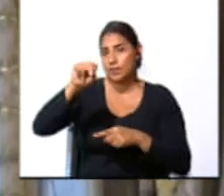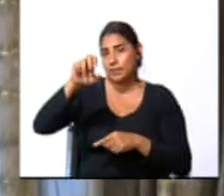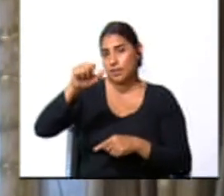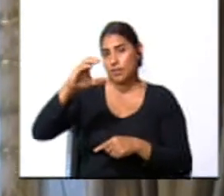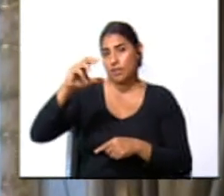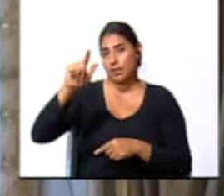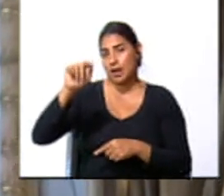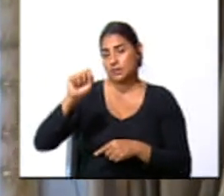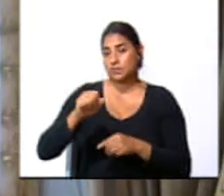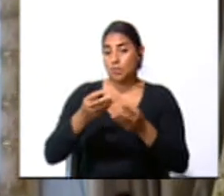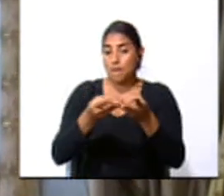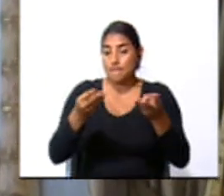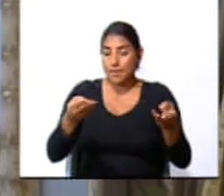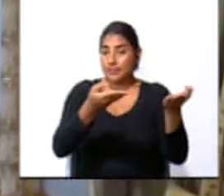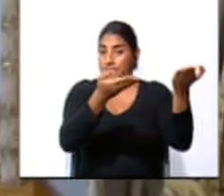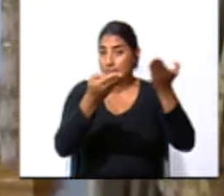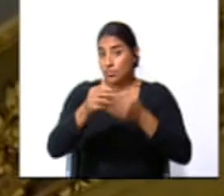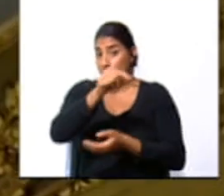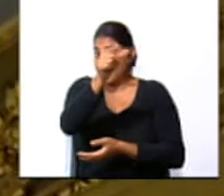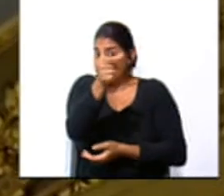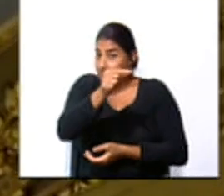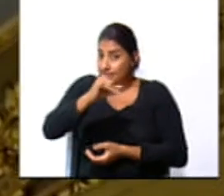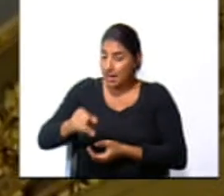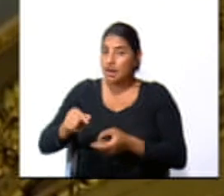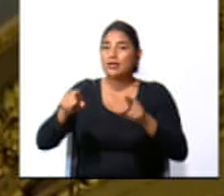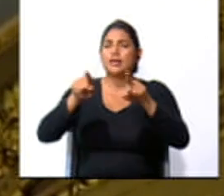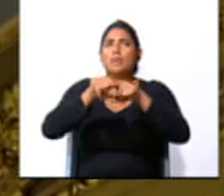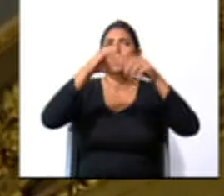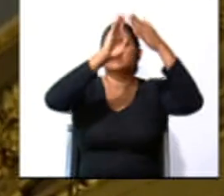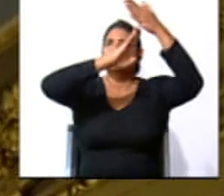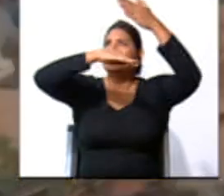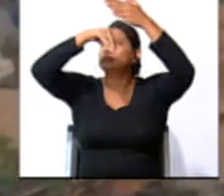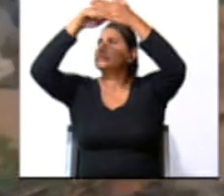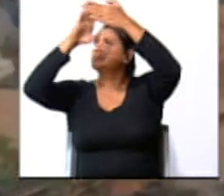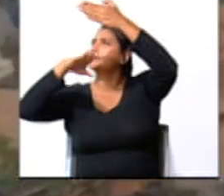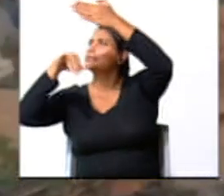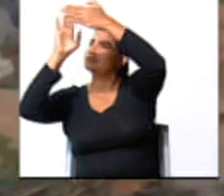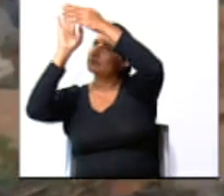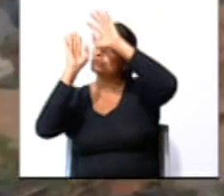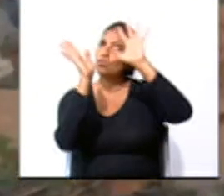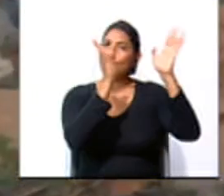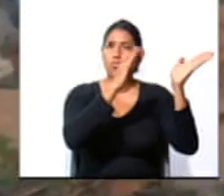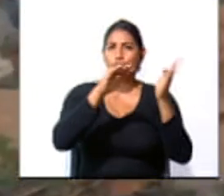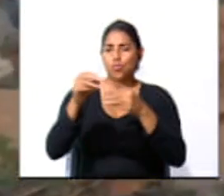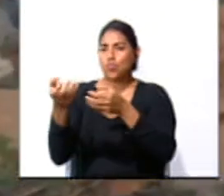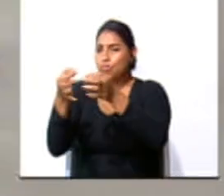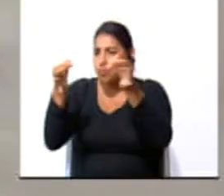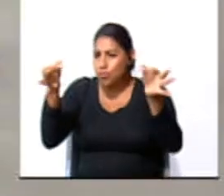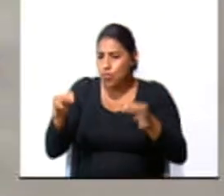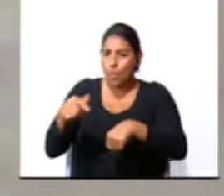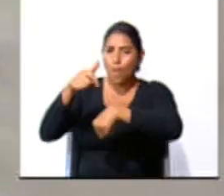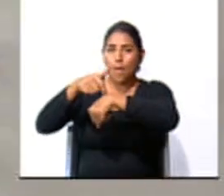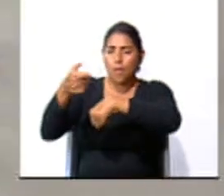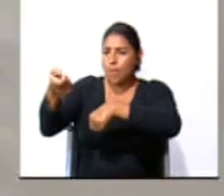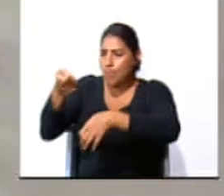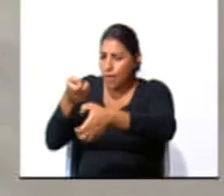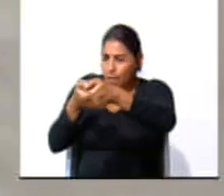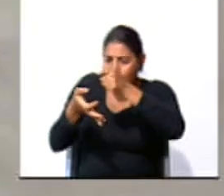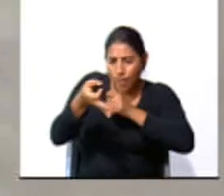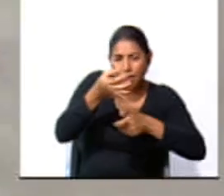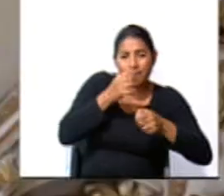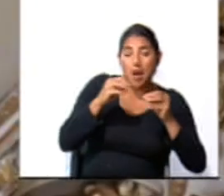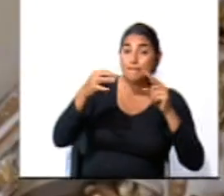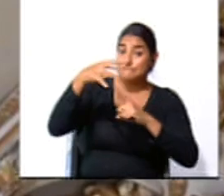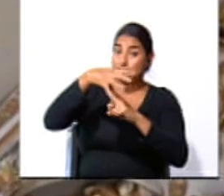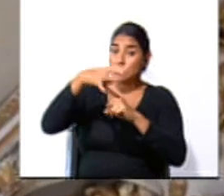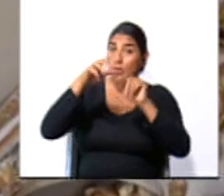con mármoles traídos de Italia y decorado en su interior con escenas de la recolección de café. La más popular de las